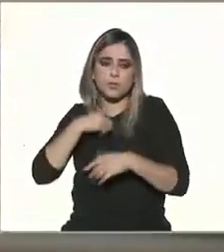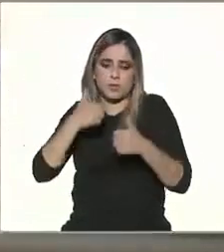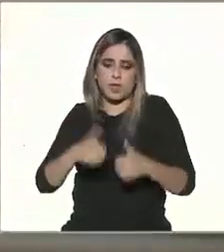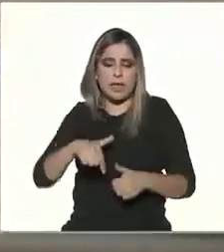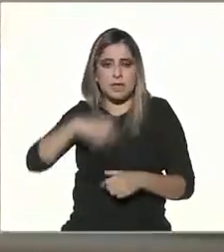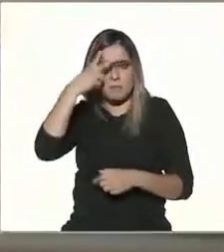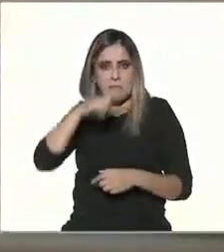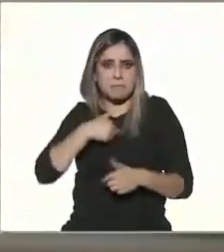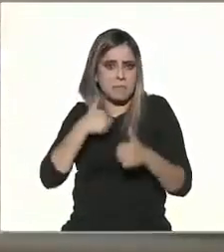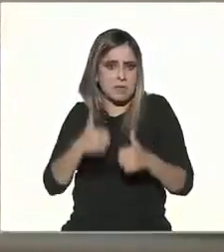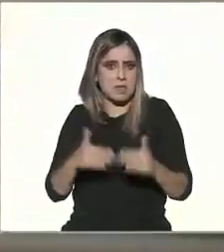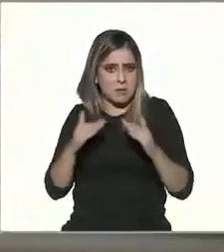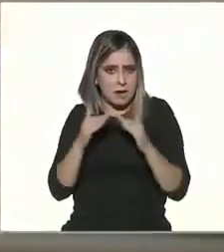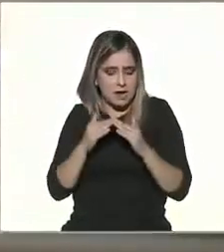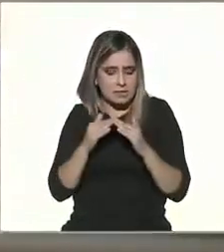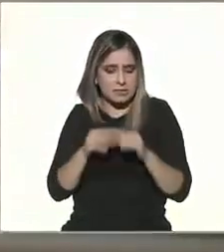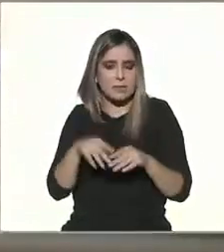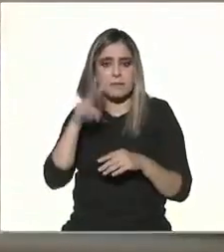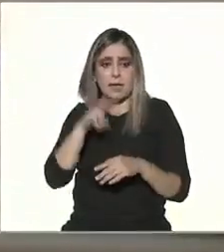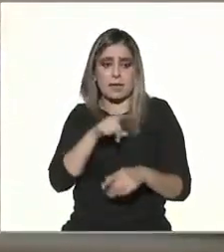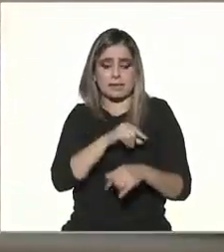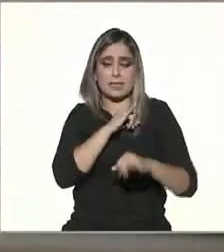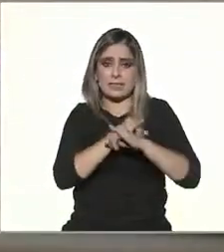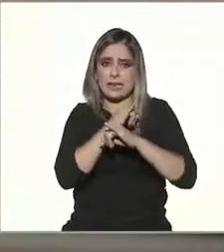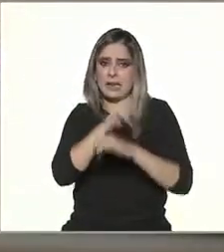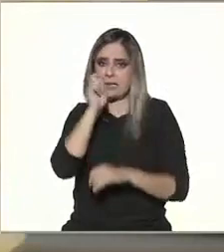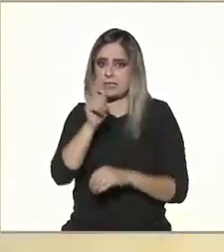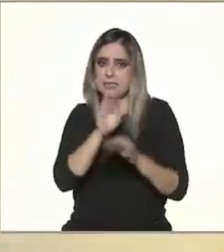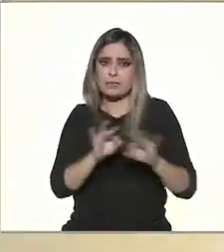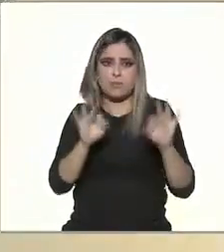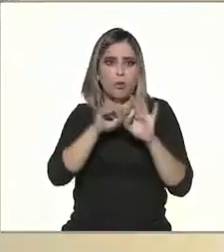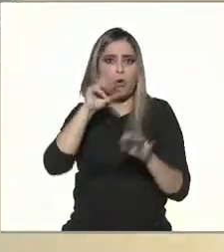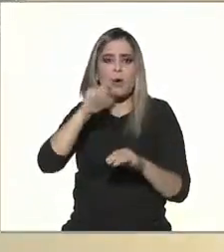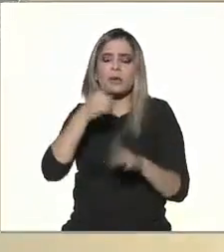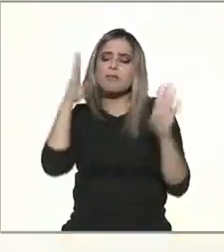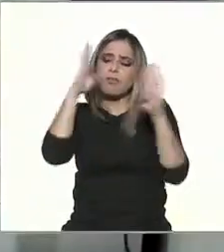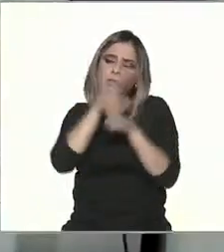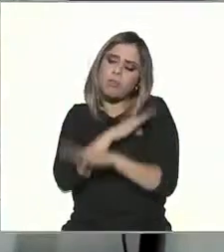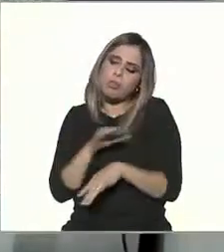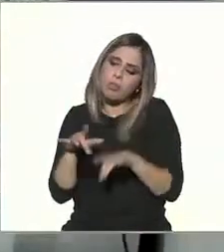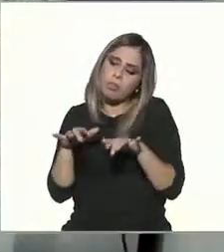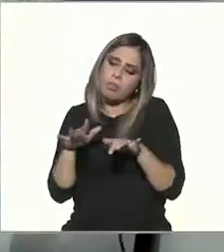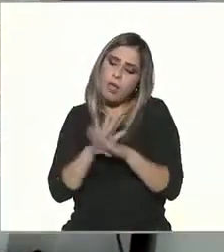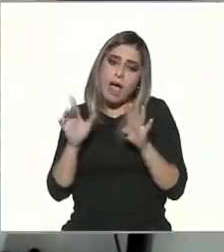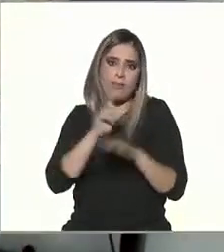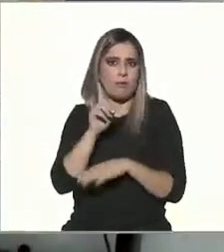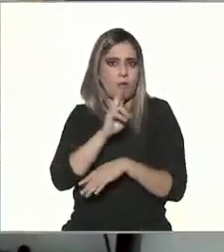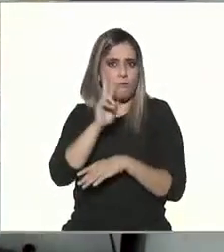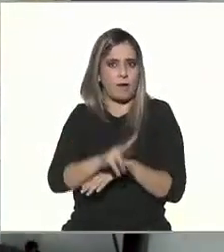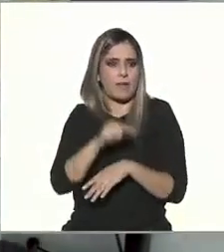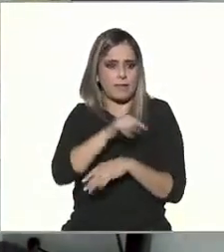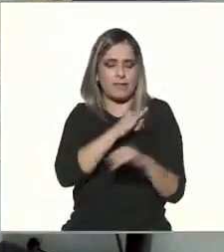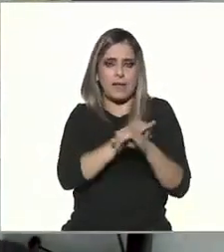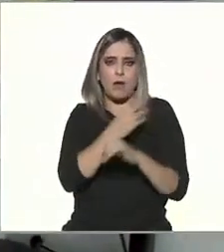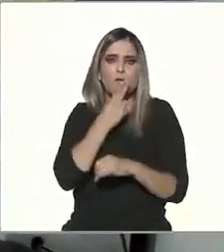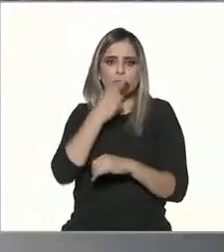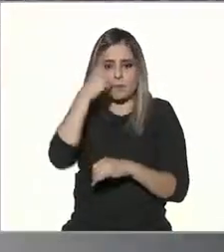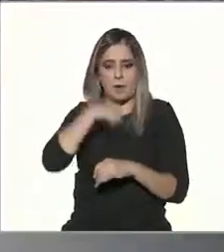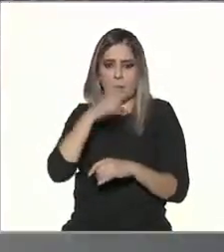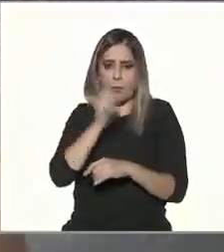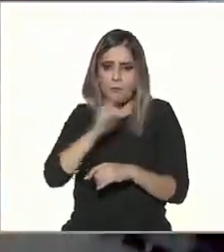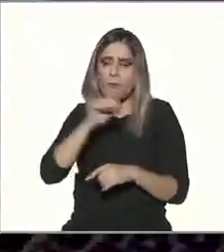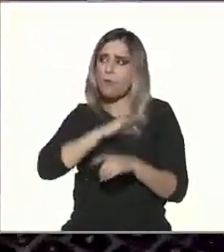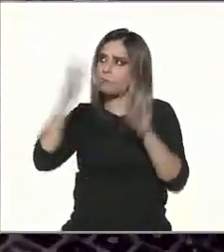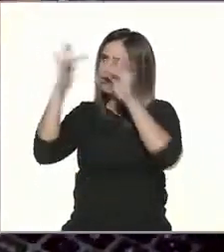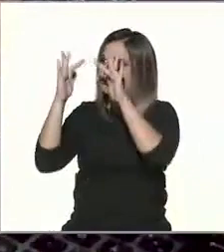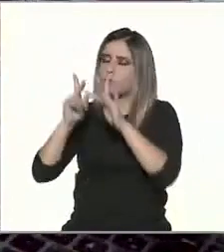indispensable. Ya no es algo solamente de recreo, es algo que nos permite desarrollarnos profesionalmente y poder comunicarnos con las